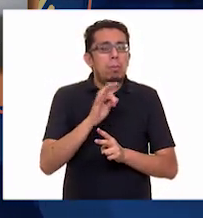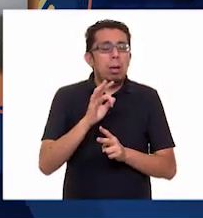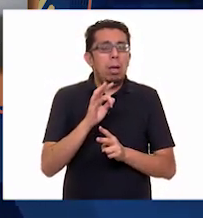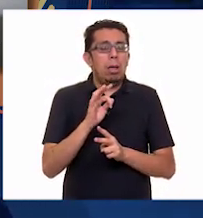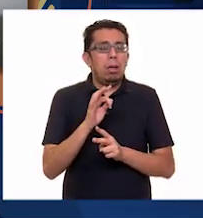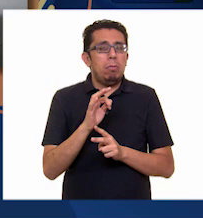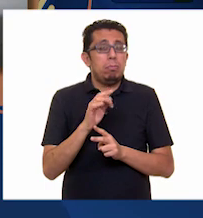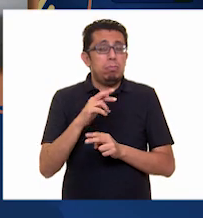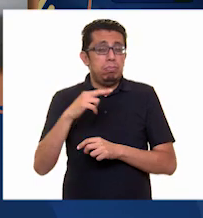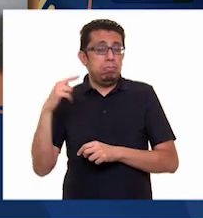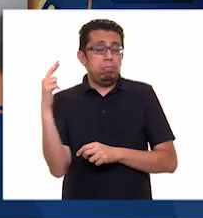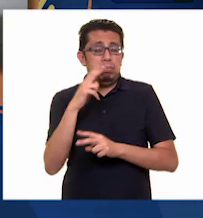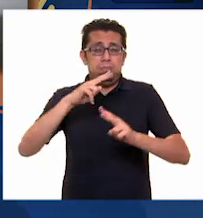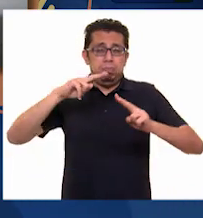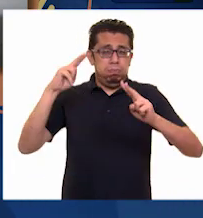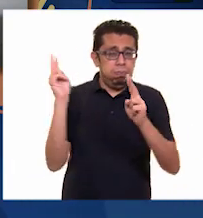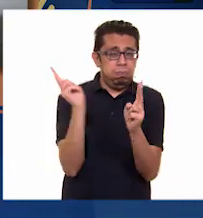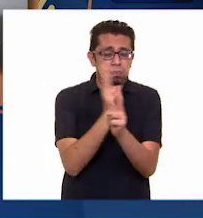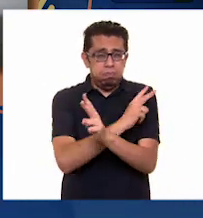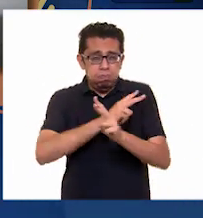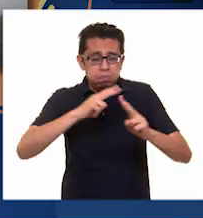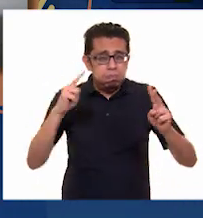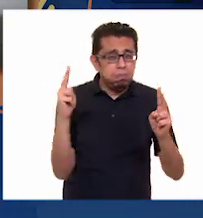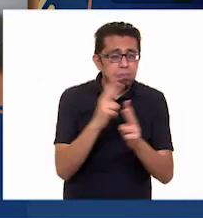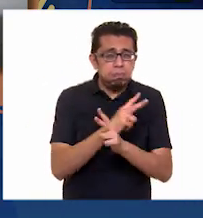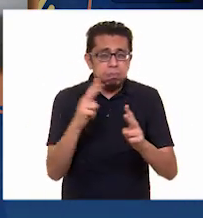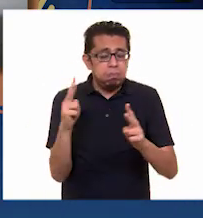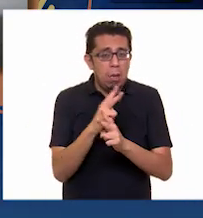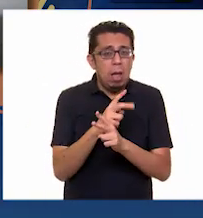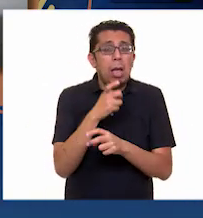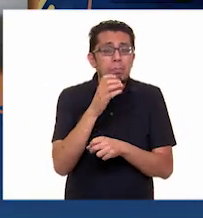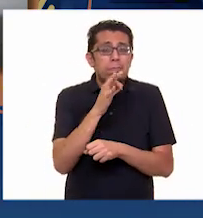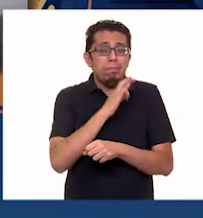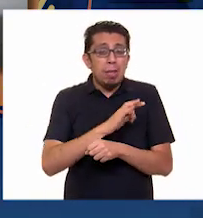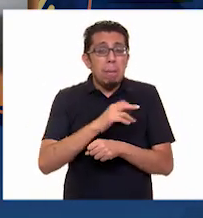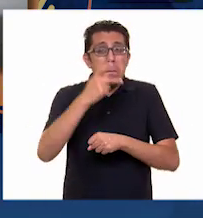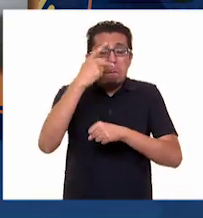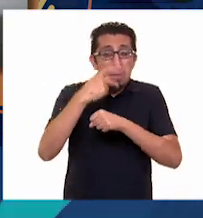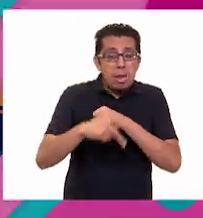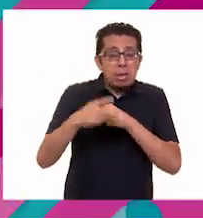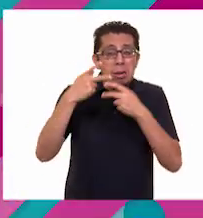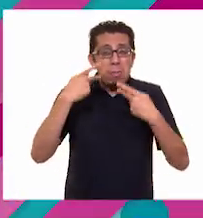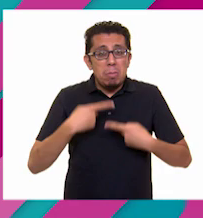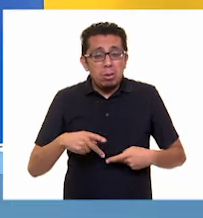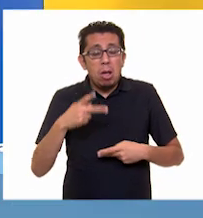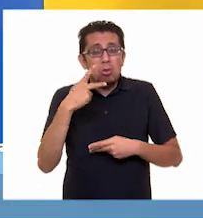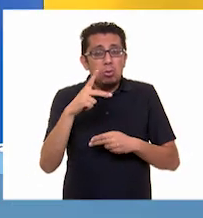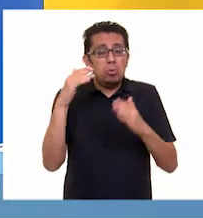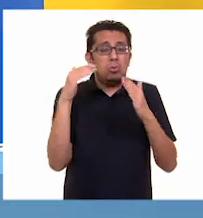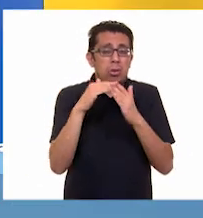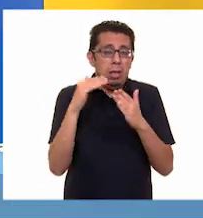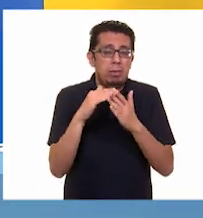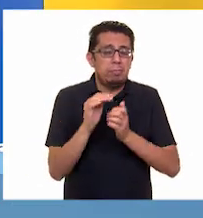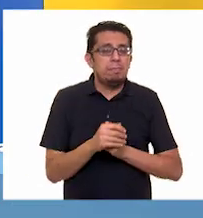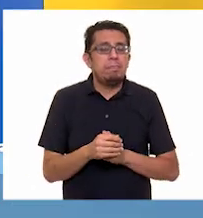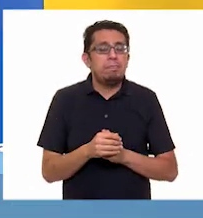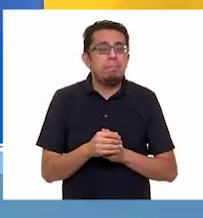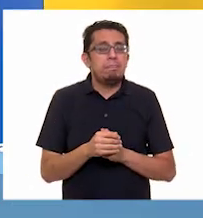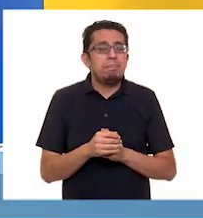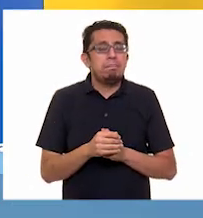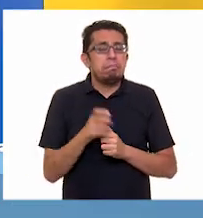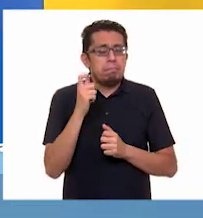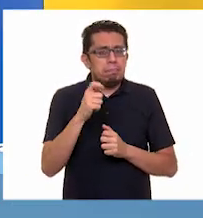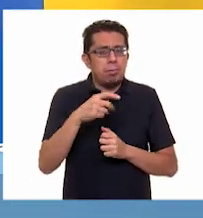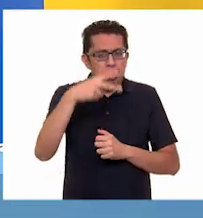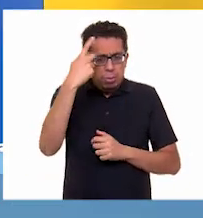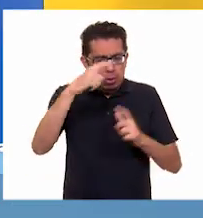violentos que pueden poner en riesgo a las personas, sus viviendas y otras pertenencias. Entonces, ¿en cualquier parte de